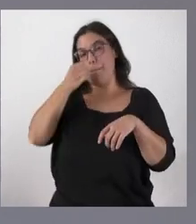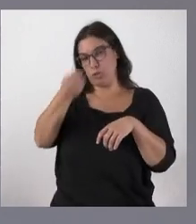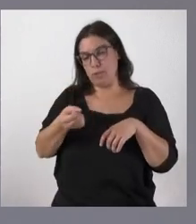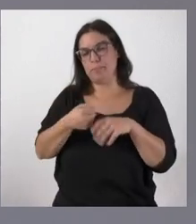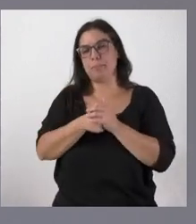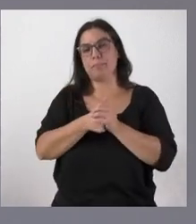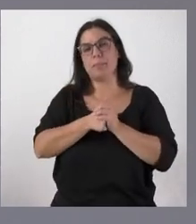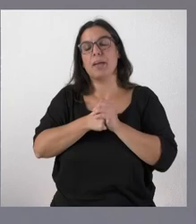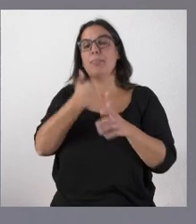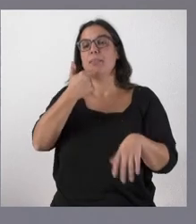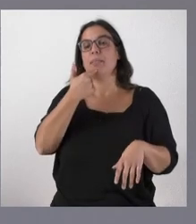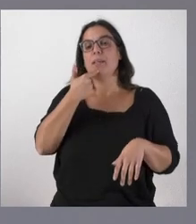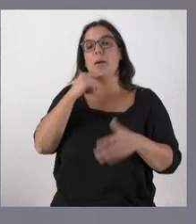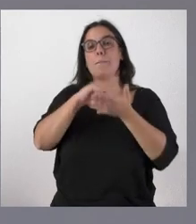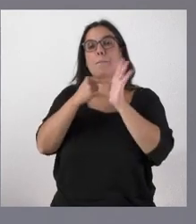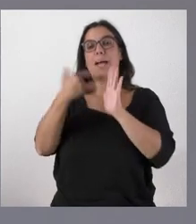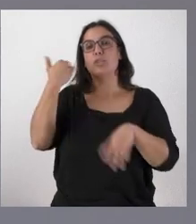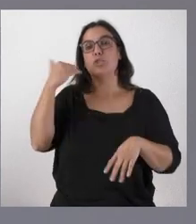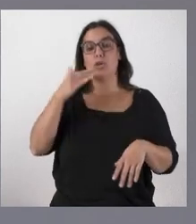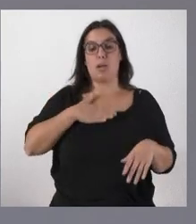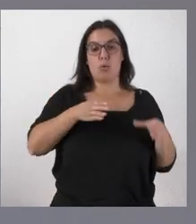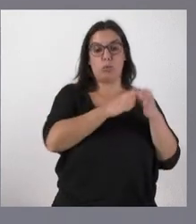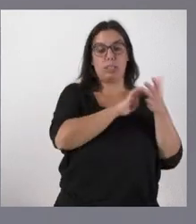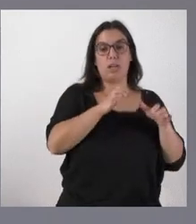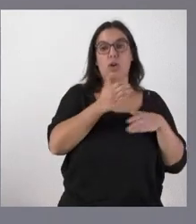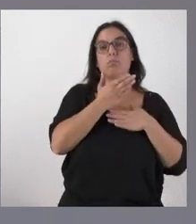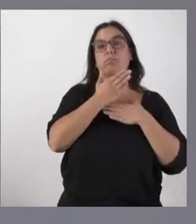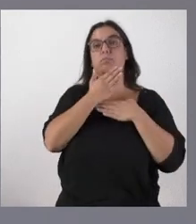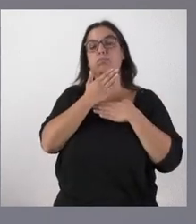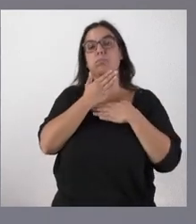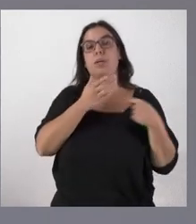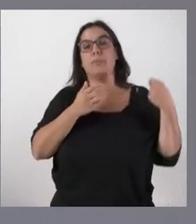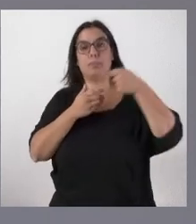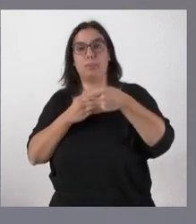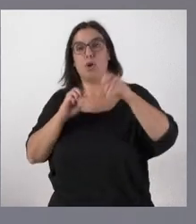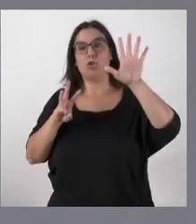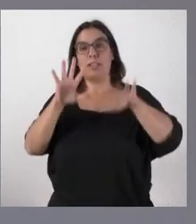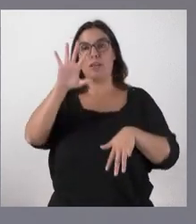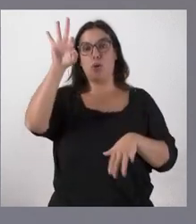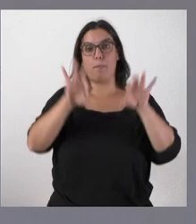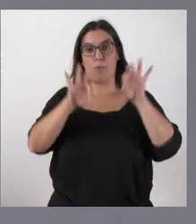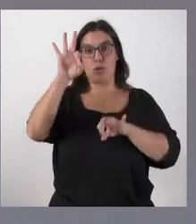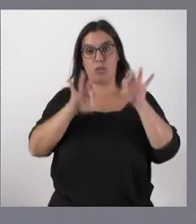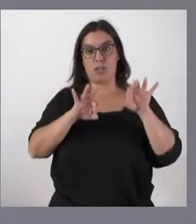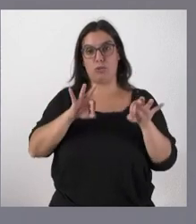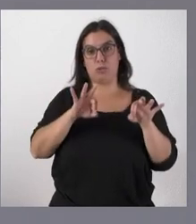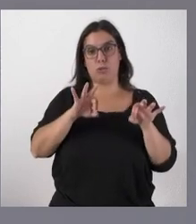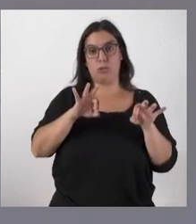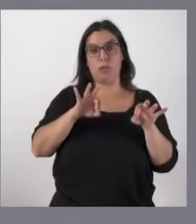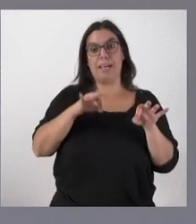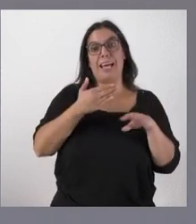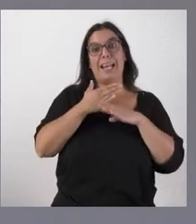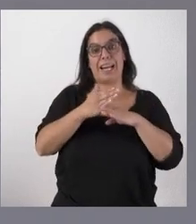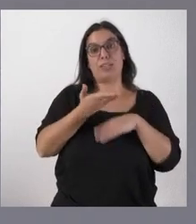decía que del plan Soria lo que ponía la junta era sólo el 85% del total el resto lo ponían el resto de las administraciones